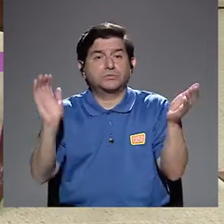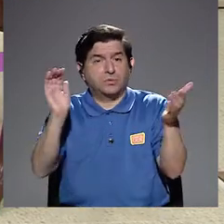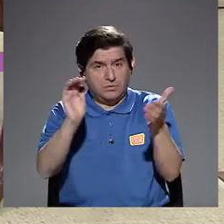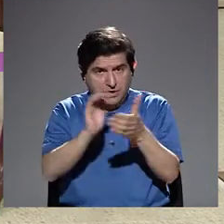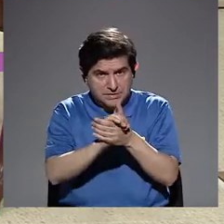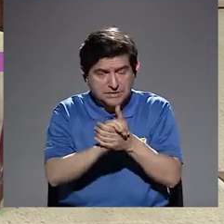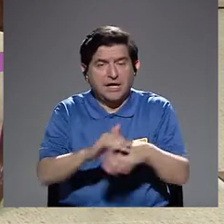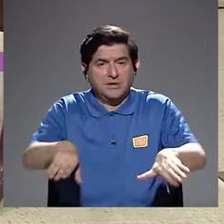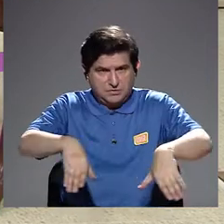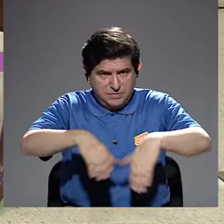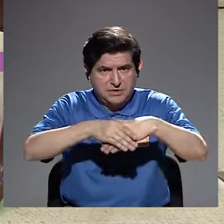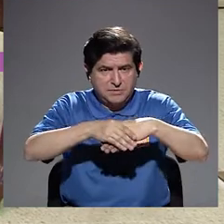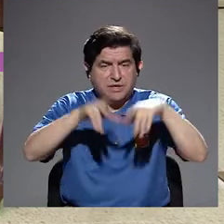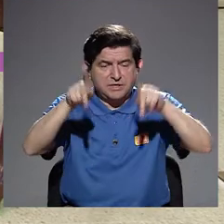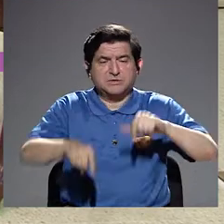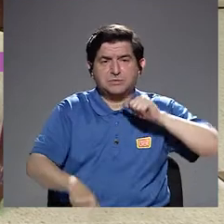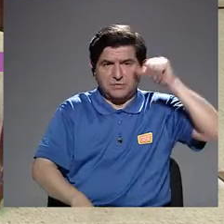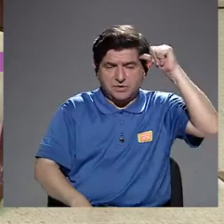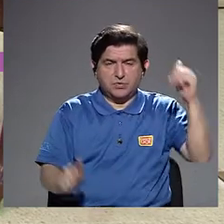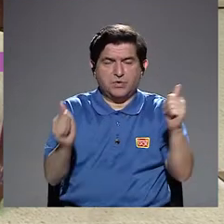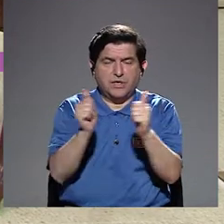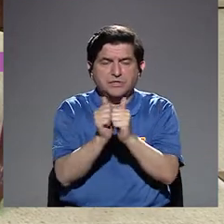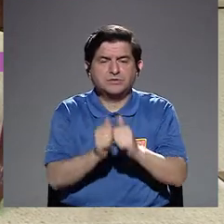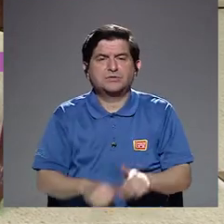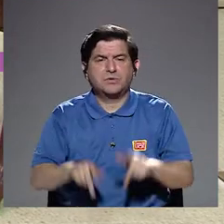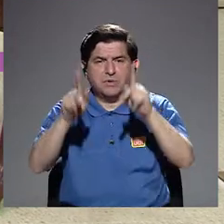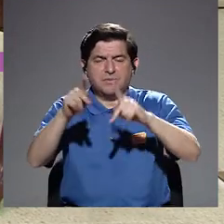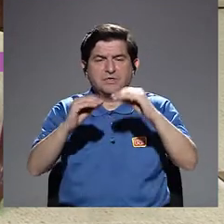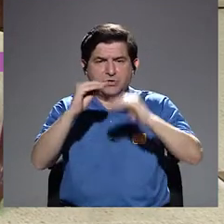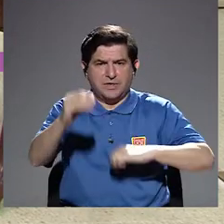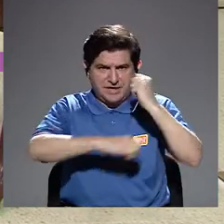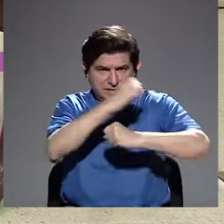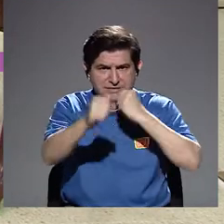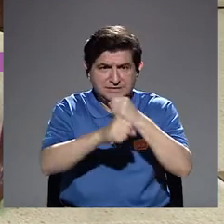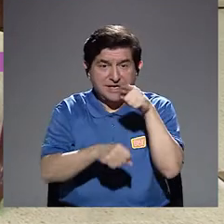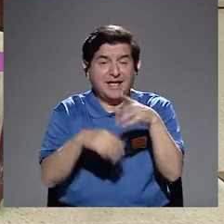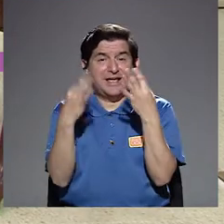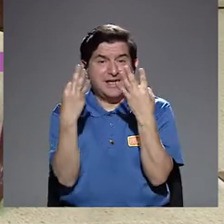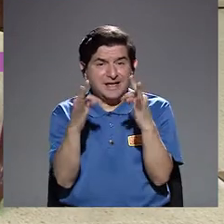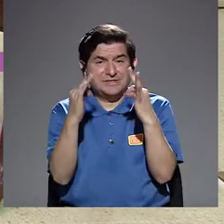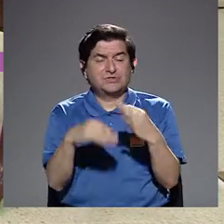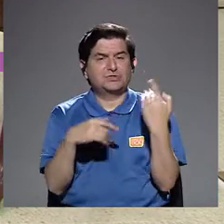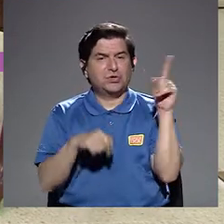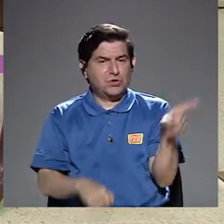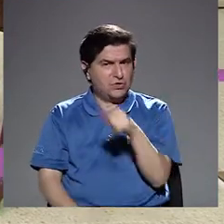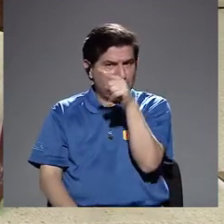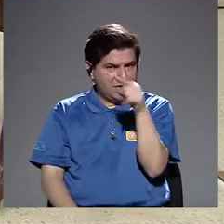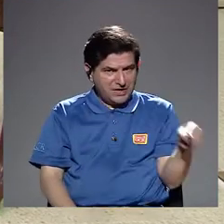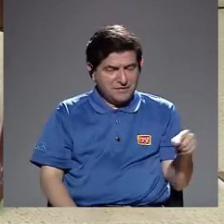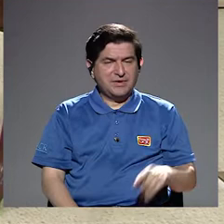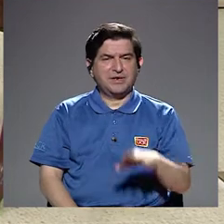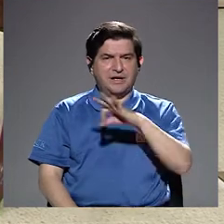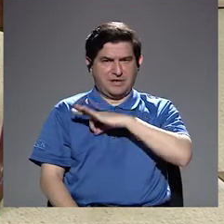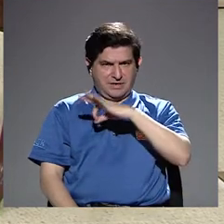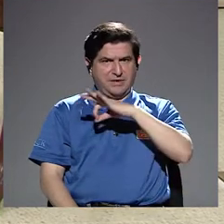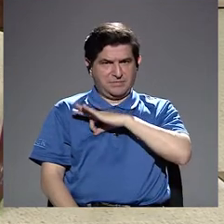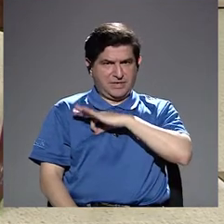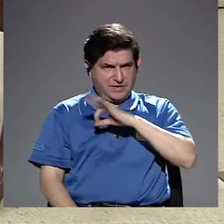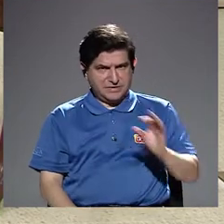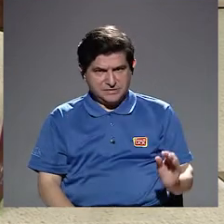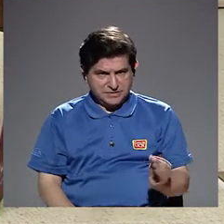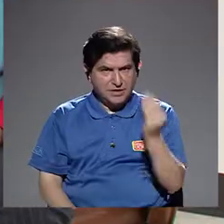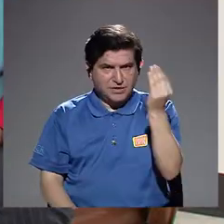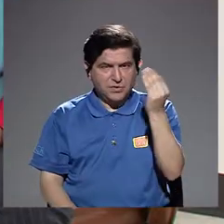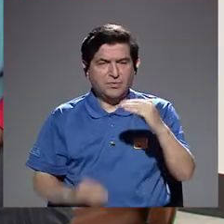matrimonios, ¿verdad? Personas adultas con menores de edad. Eso es lo que estaríamos tratando de eliminar, digamos, por el bienestar de los...